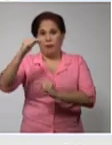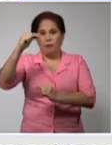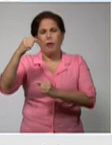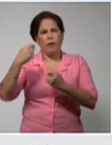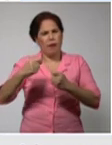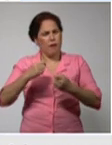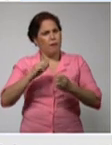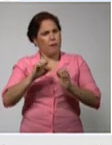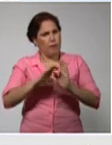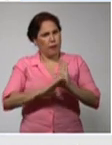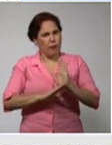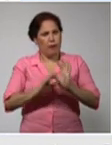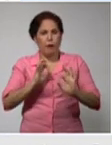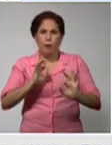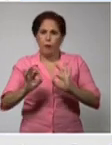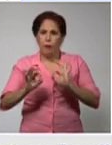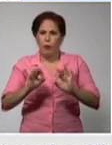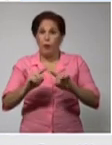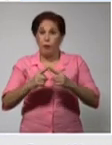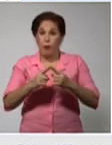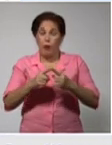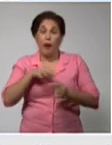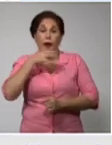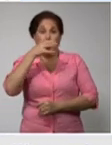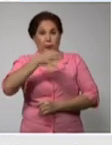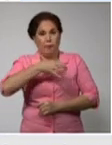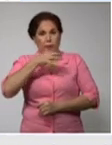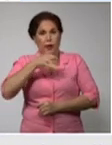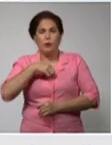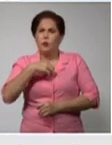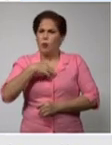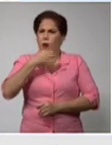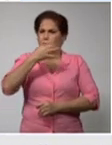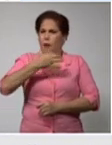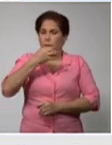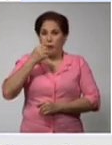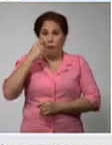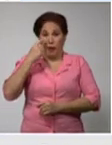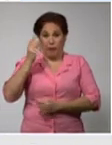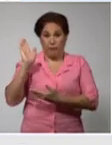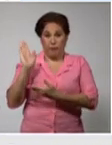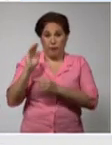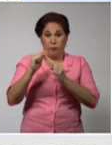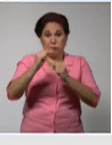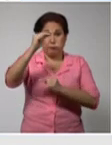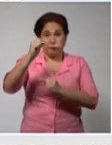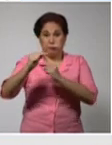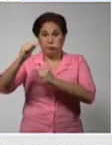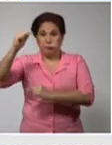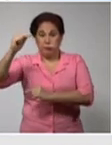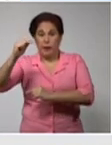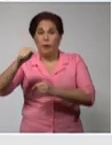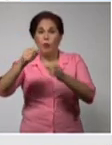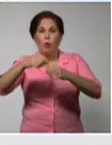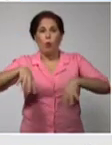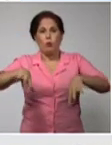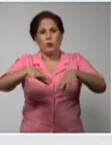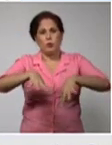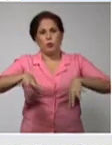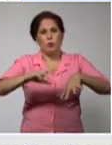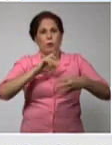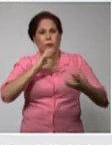medidas lo que hay pueden expresar lo que le puedo expresar a ese gráfico es lo complejo que tenemos la situación